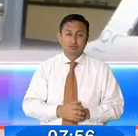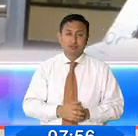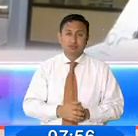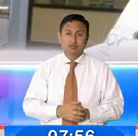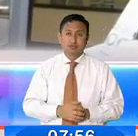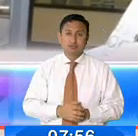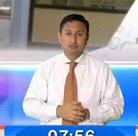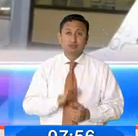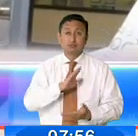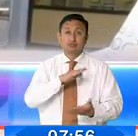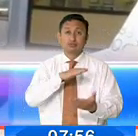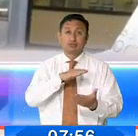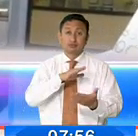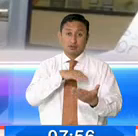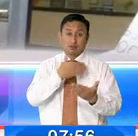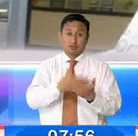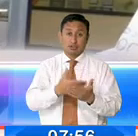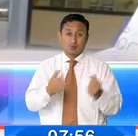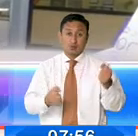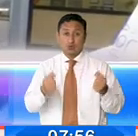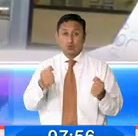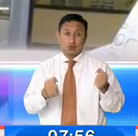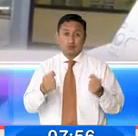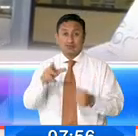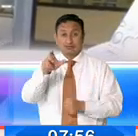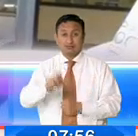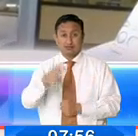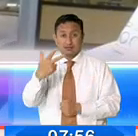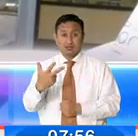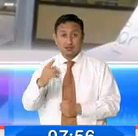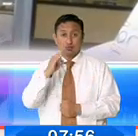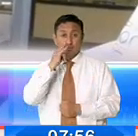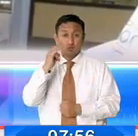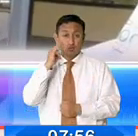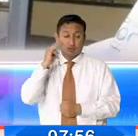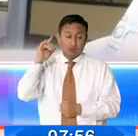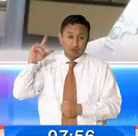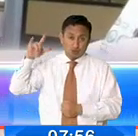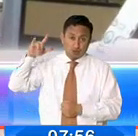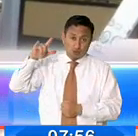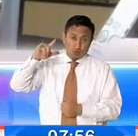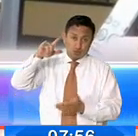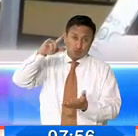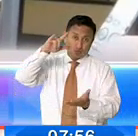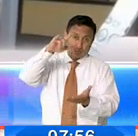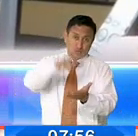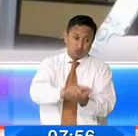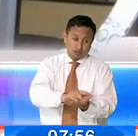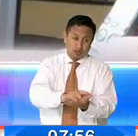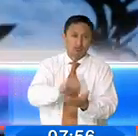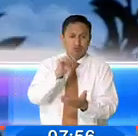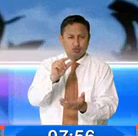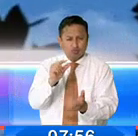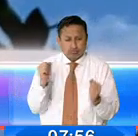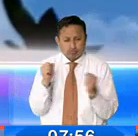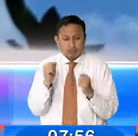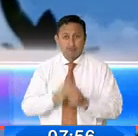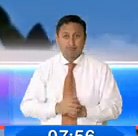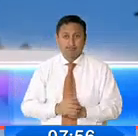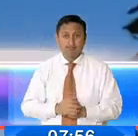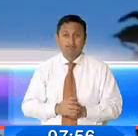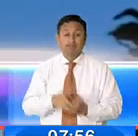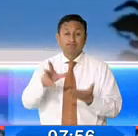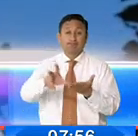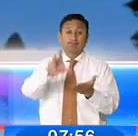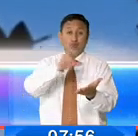Venía al mando con el piloto, tres pasajeros más una libra, en los cuales se encuentran con golpes leves. En Puyo,